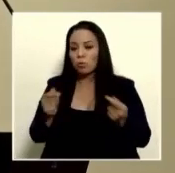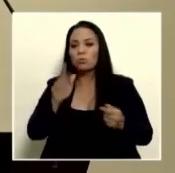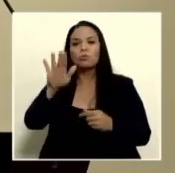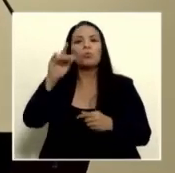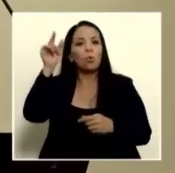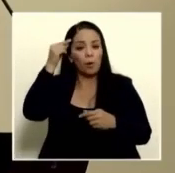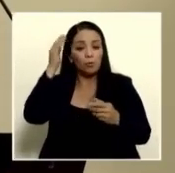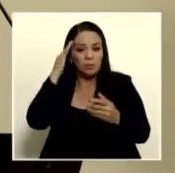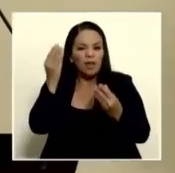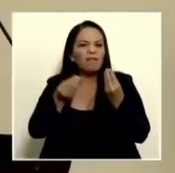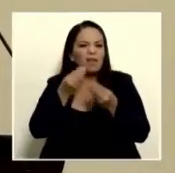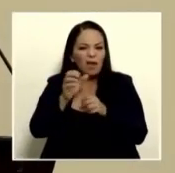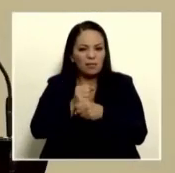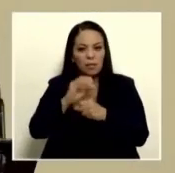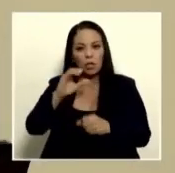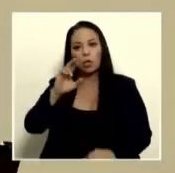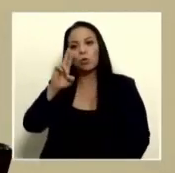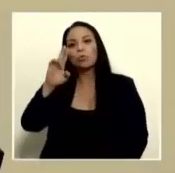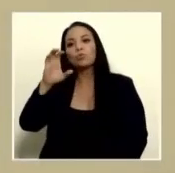qué va a hacer con crucitas